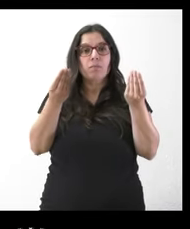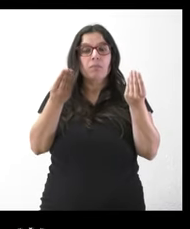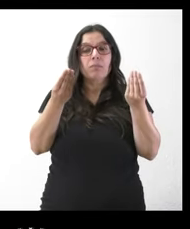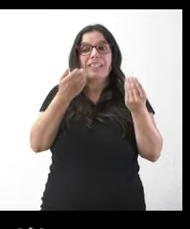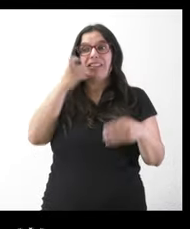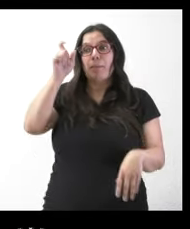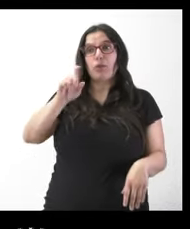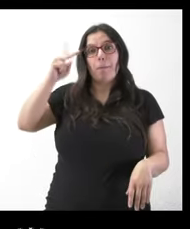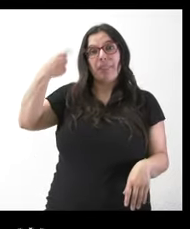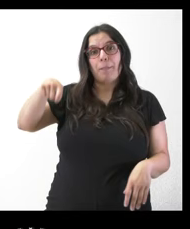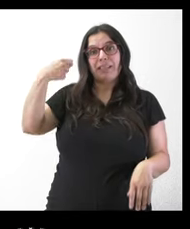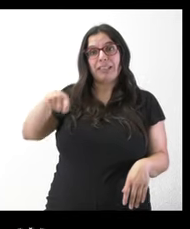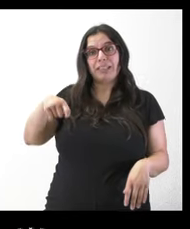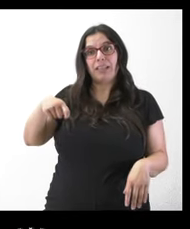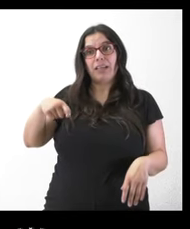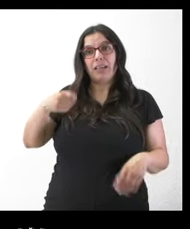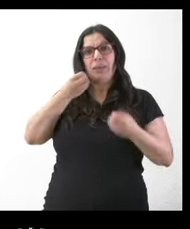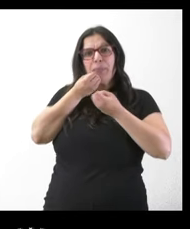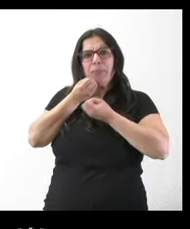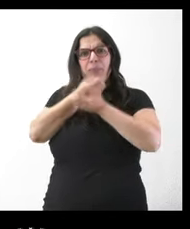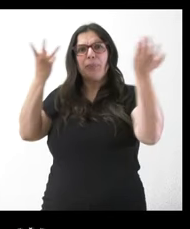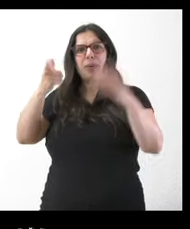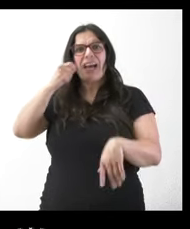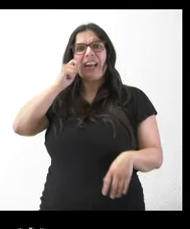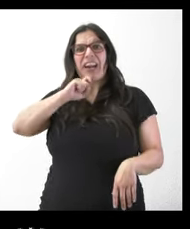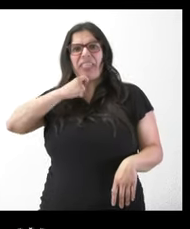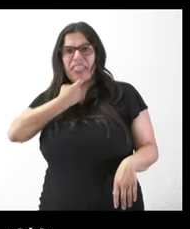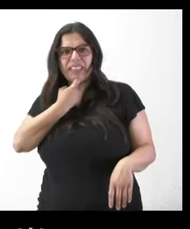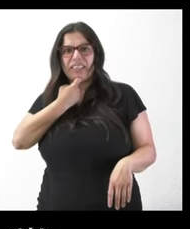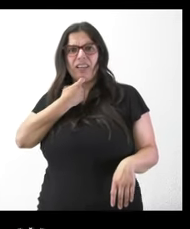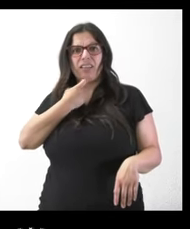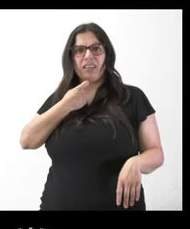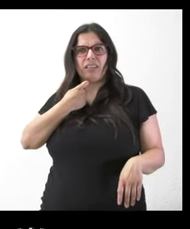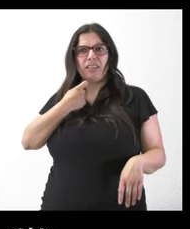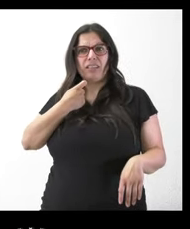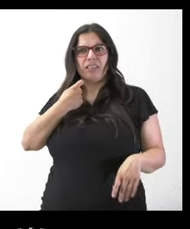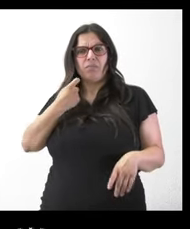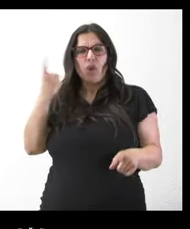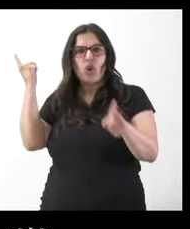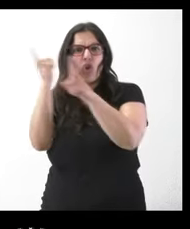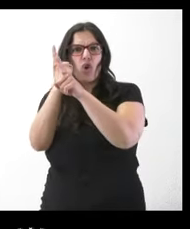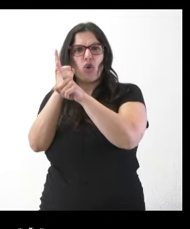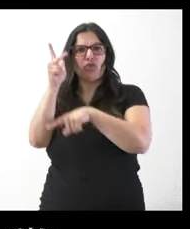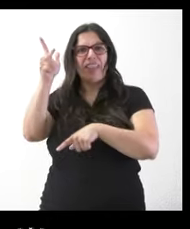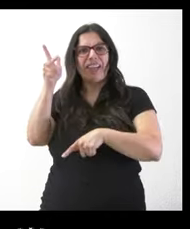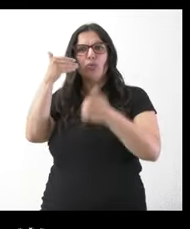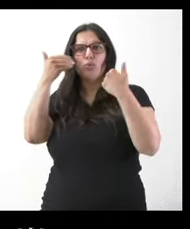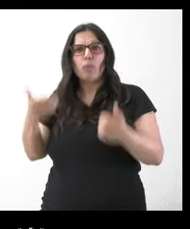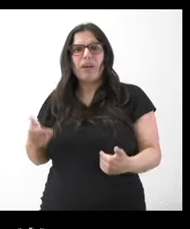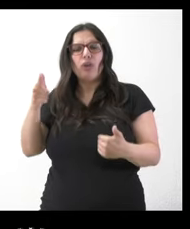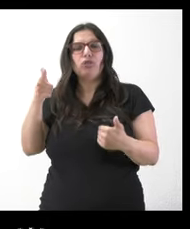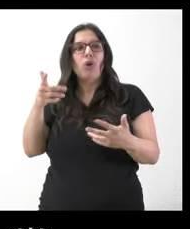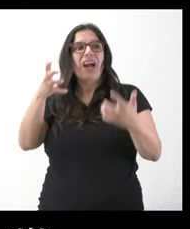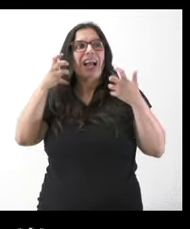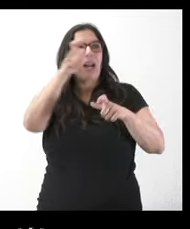del gobierno transmita un mensaje racista y un mensaje xenófobo contrario abiertamente a los derechos humanos en